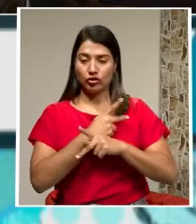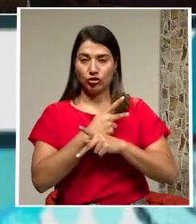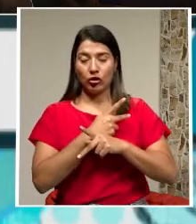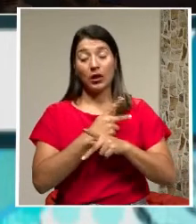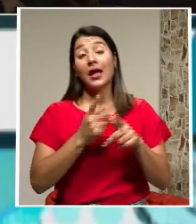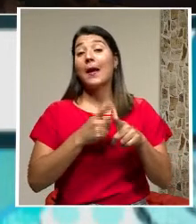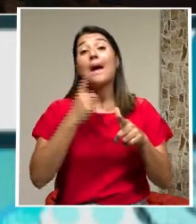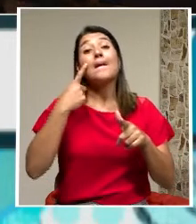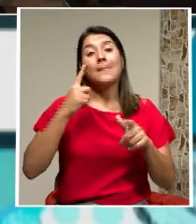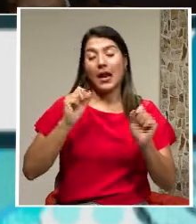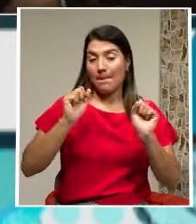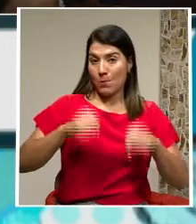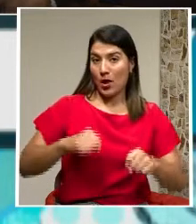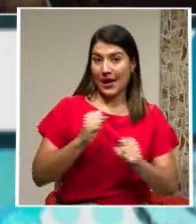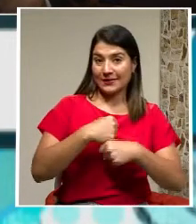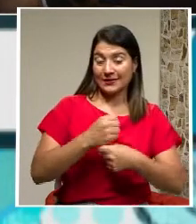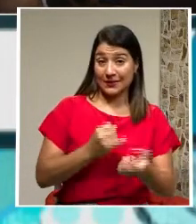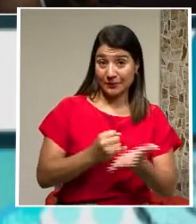investigaciones judiciales?